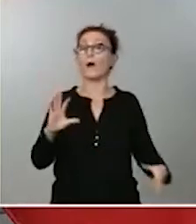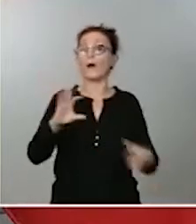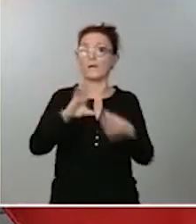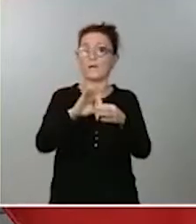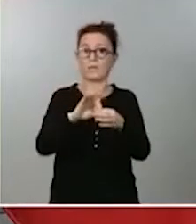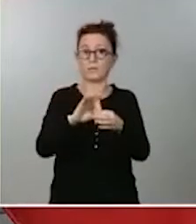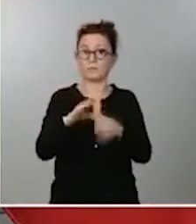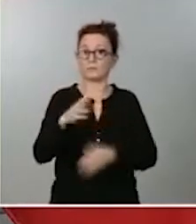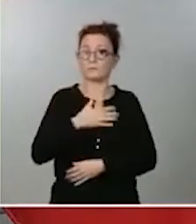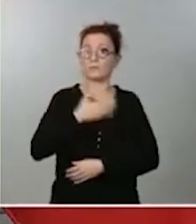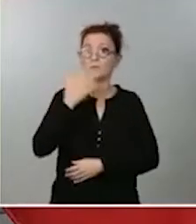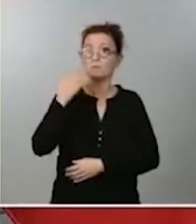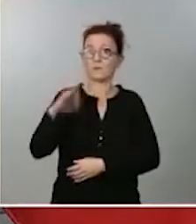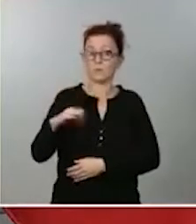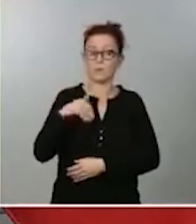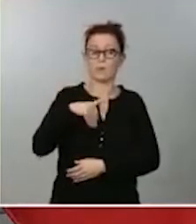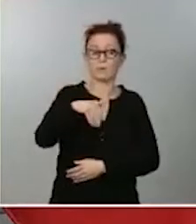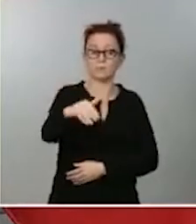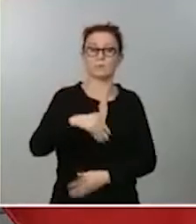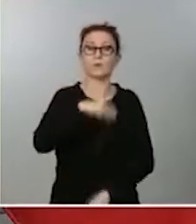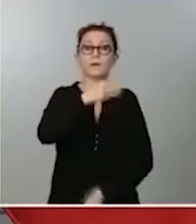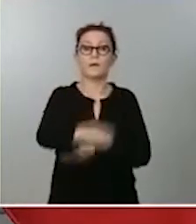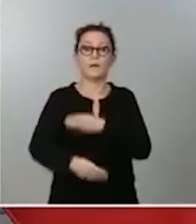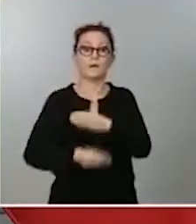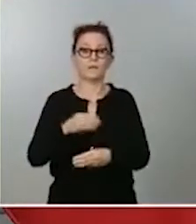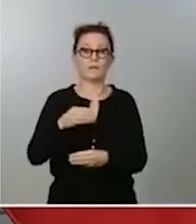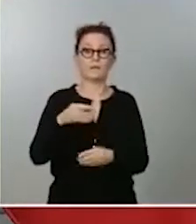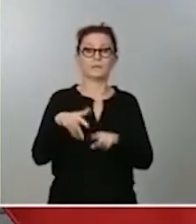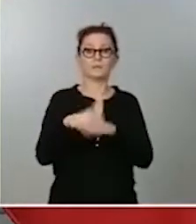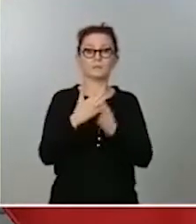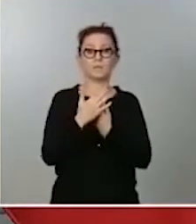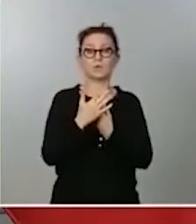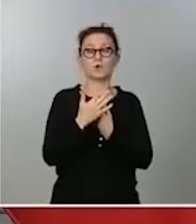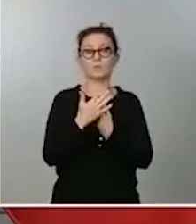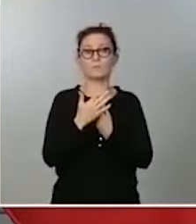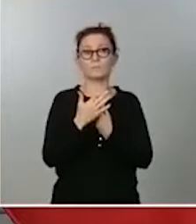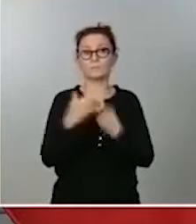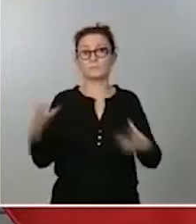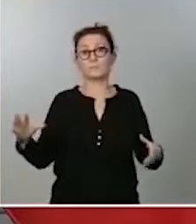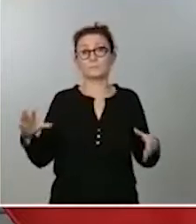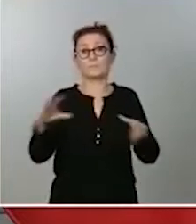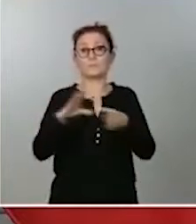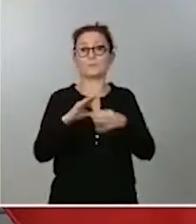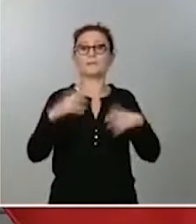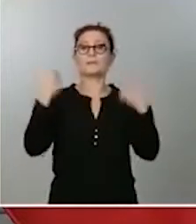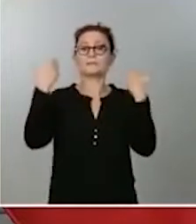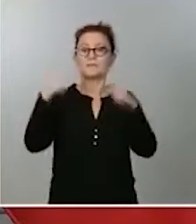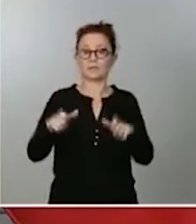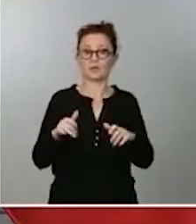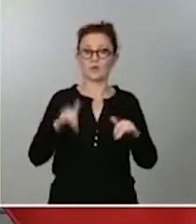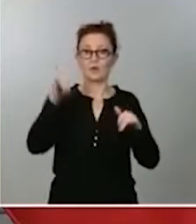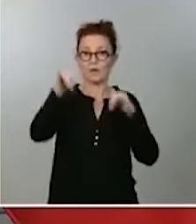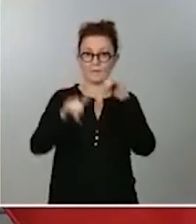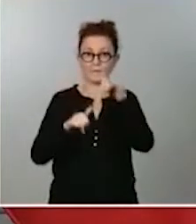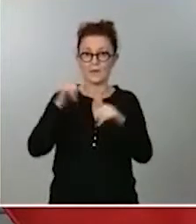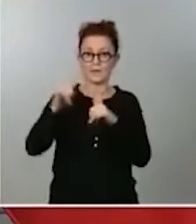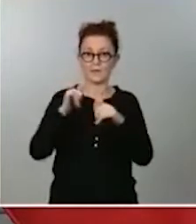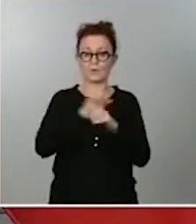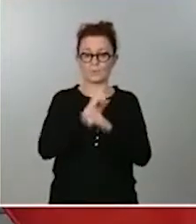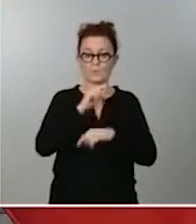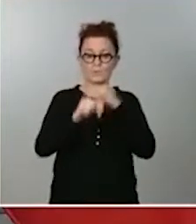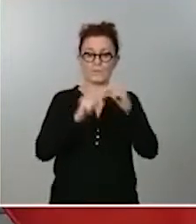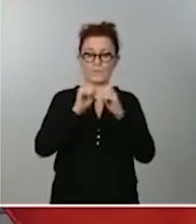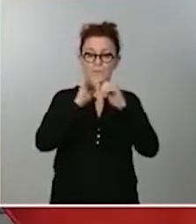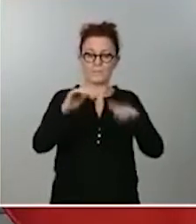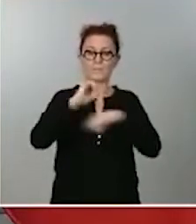desarrollar en este nuevo marco de configuración de las empresas del sector de la aviación después de la pandemia. Por tanto, se